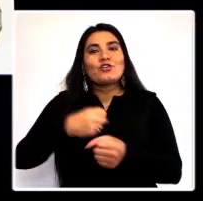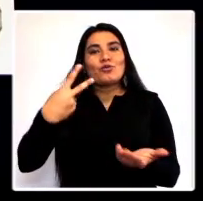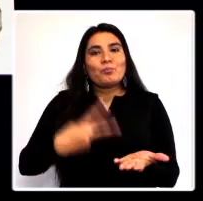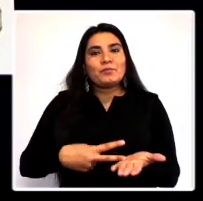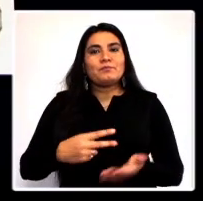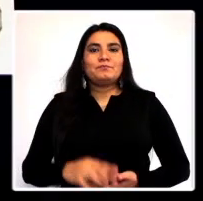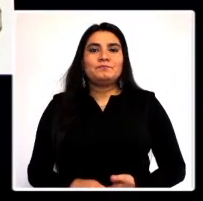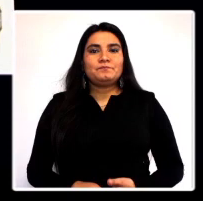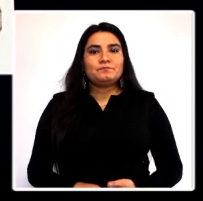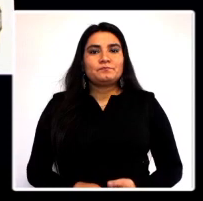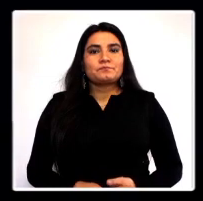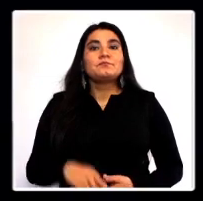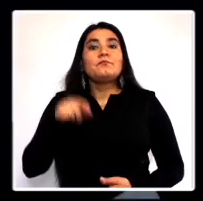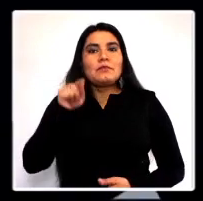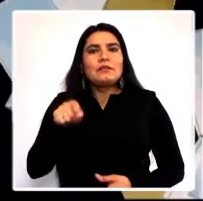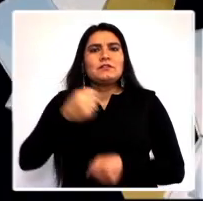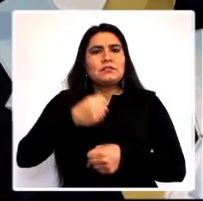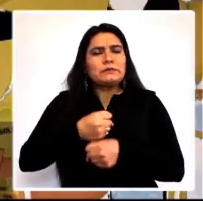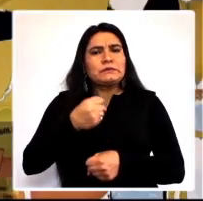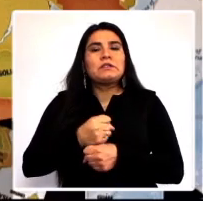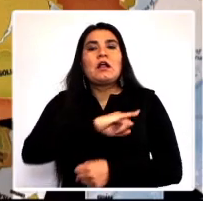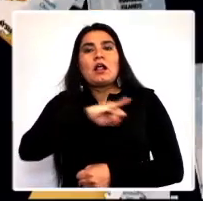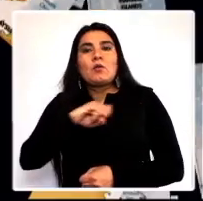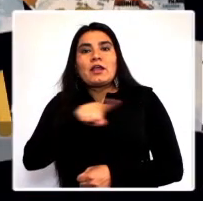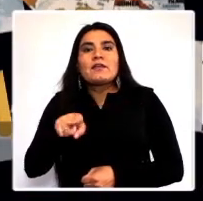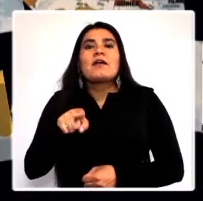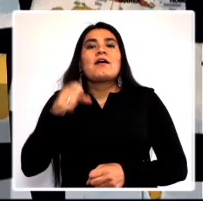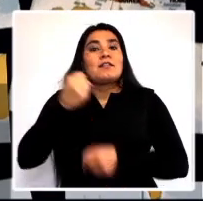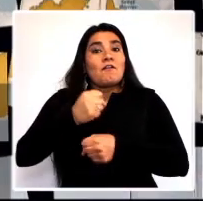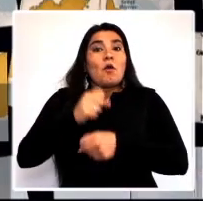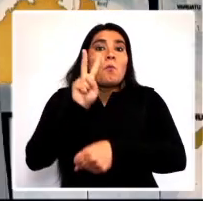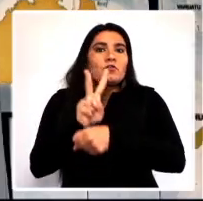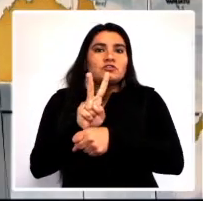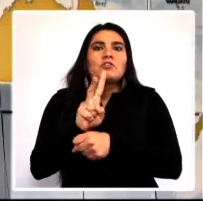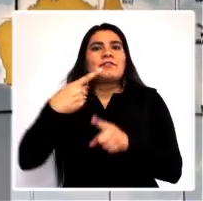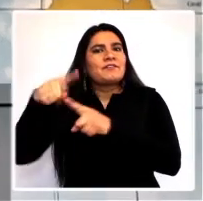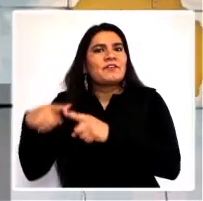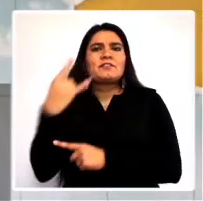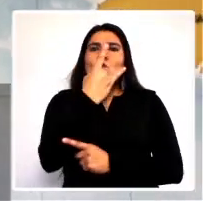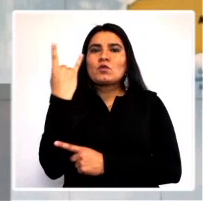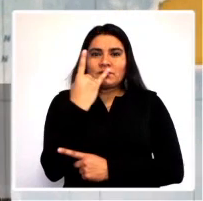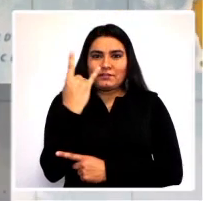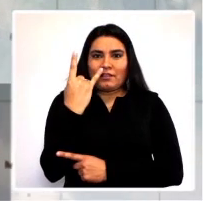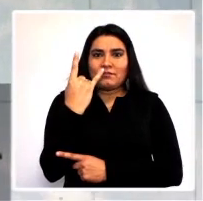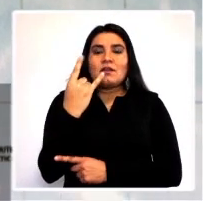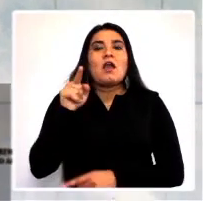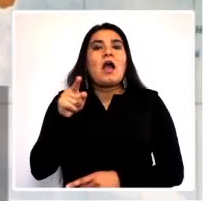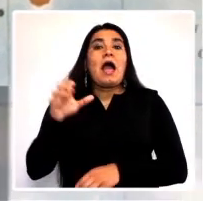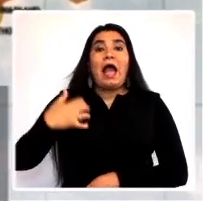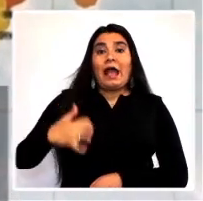2000. Su prolífico trabajo la ha llevado a ejercer como docente de posgrados en varias universidades,